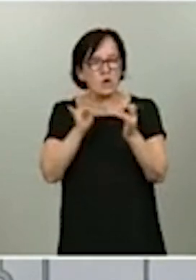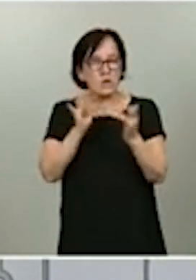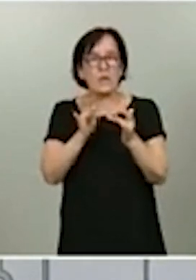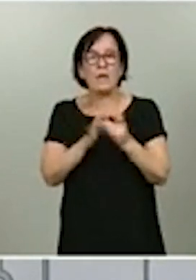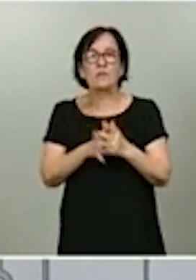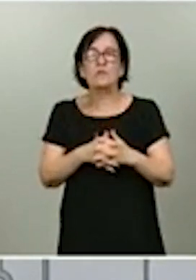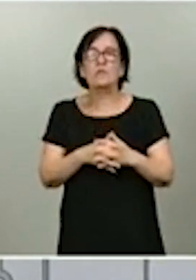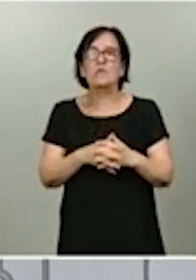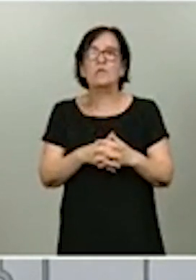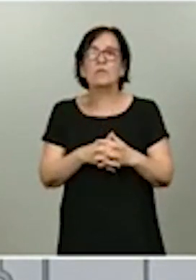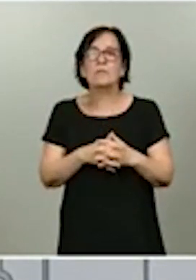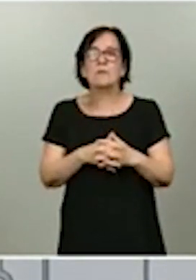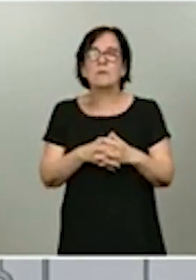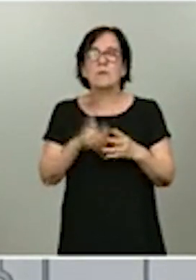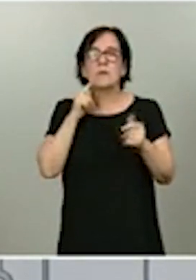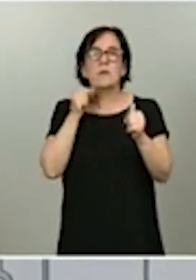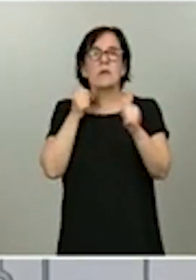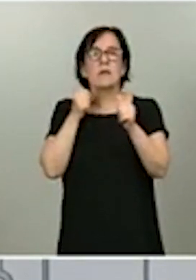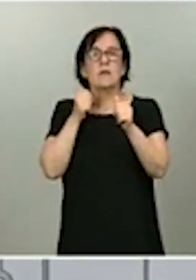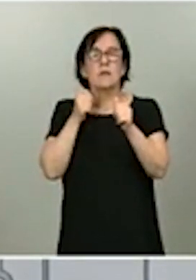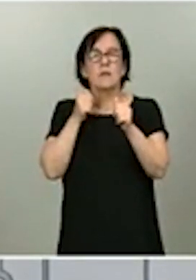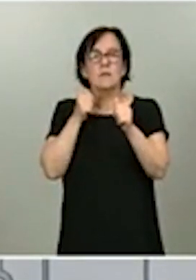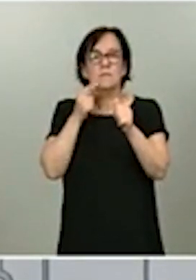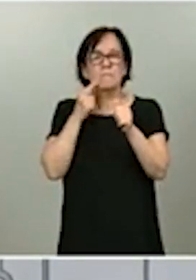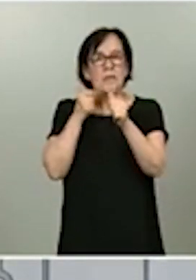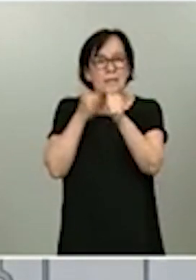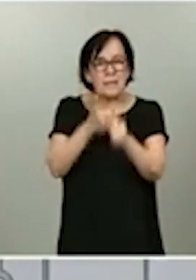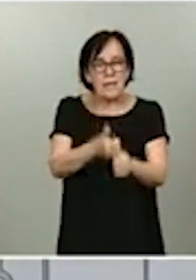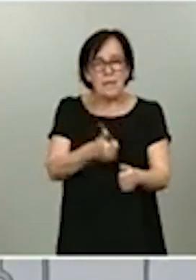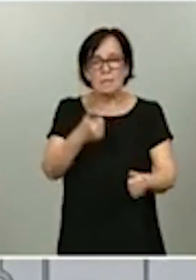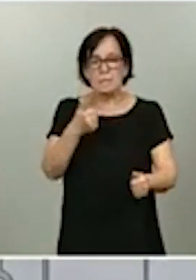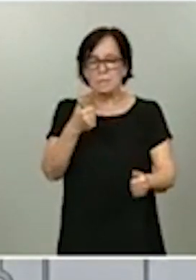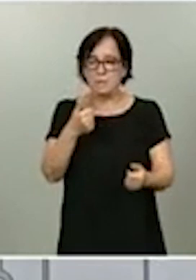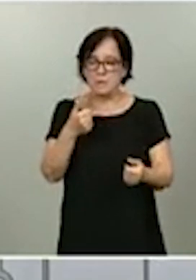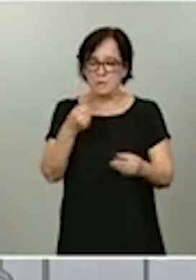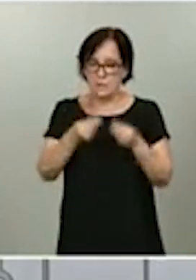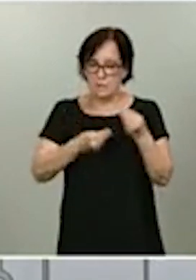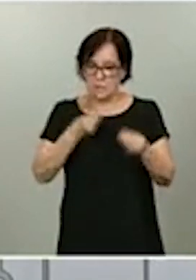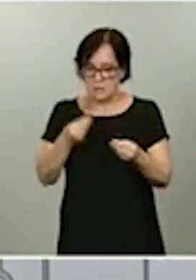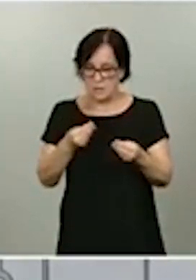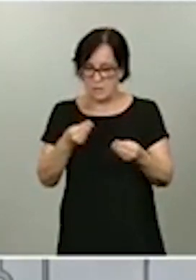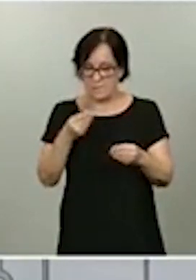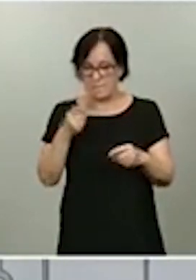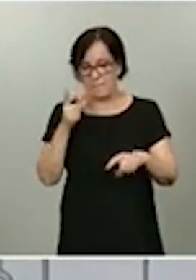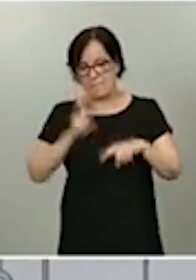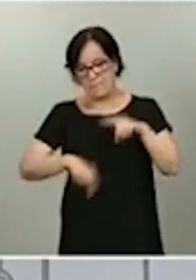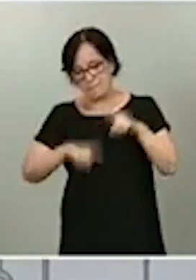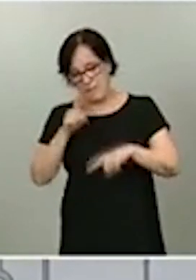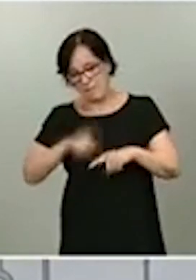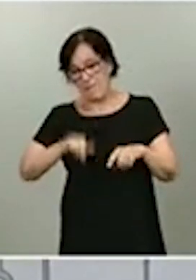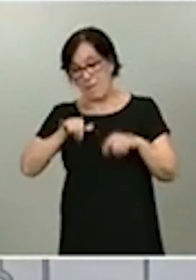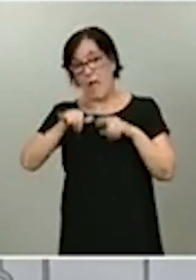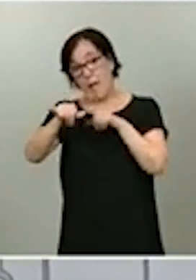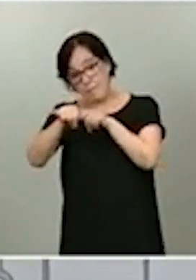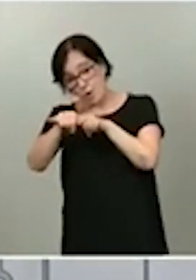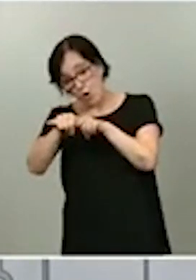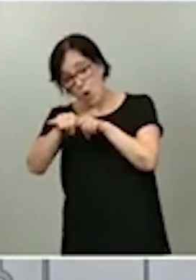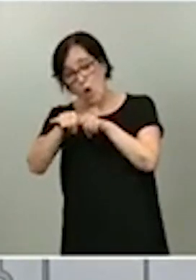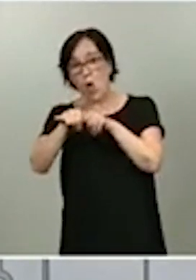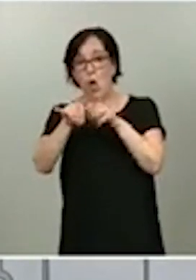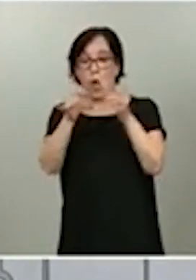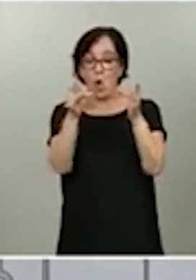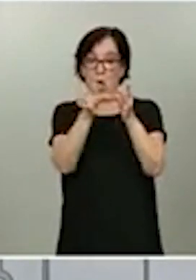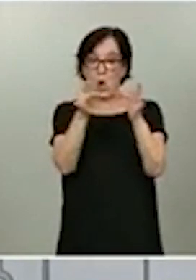el seguimiento se hace por parte, depende si son del avión, si son contactos en la comunidad autónoma,